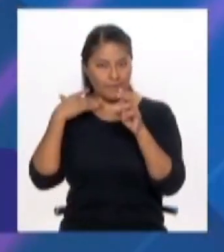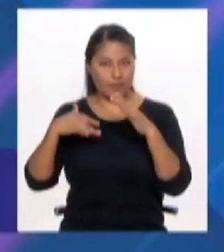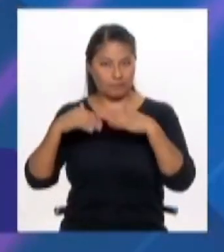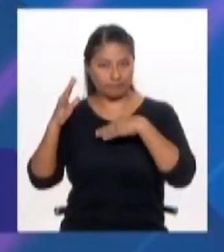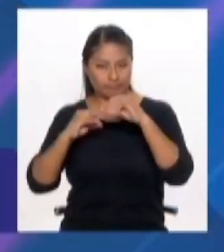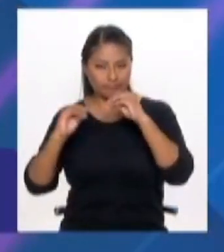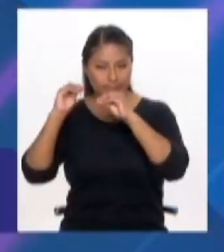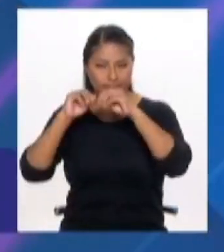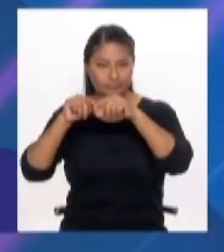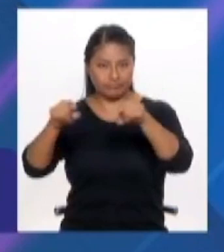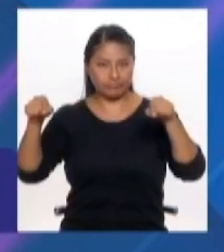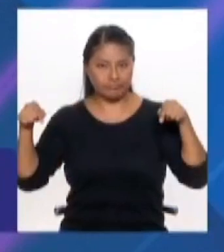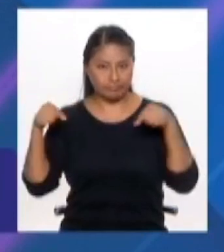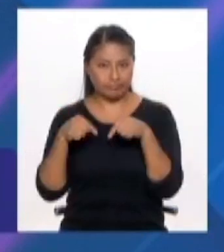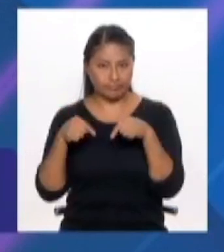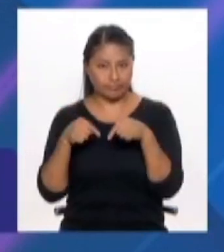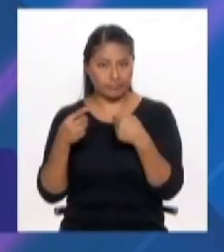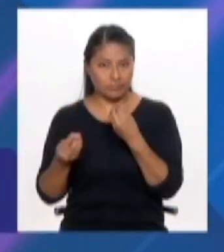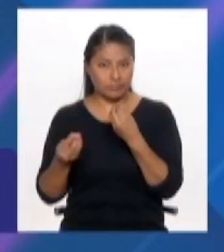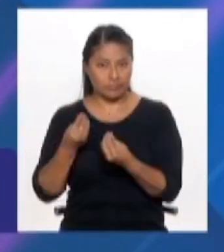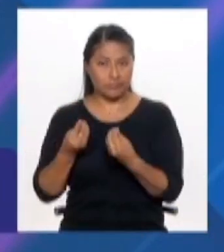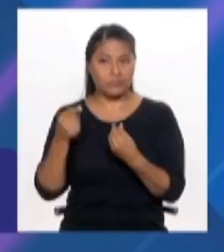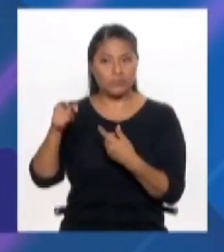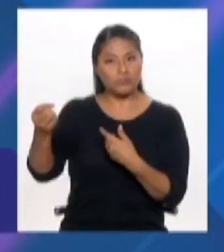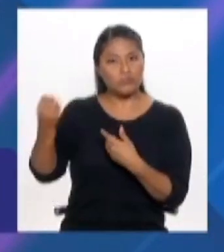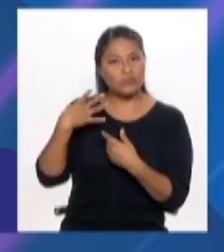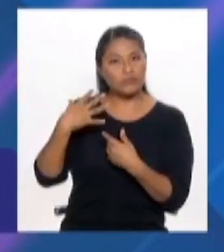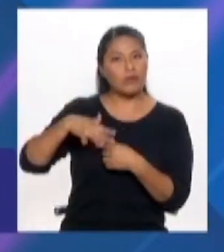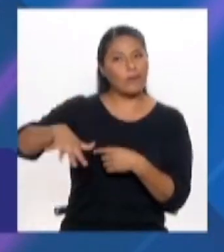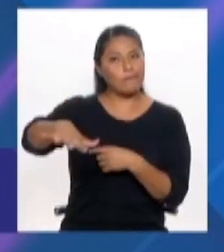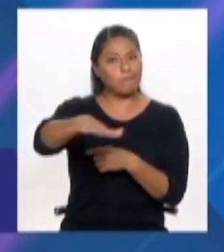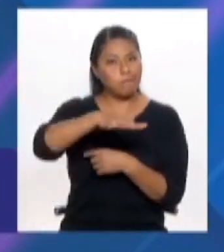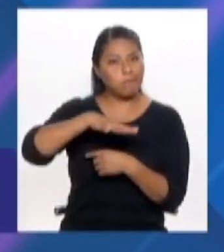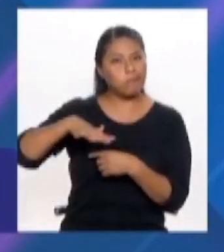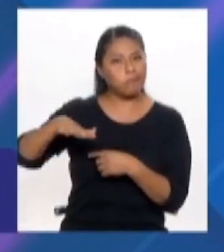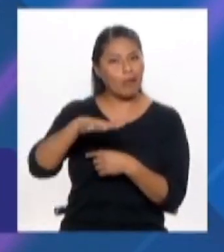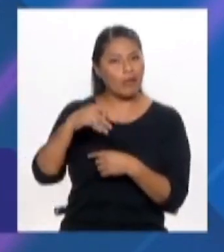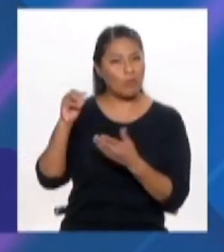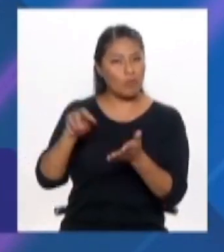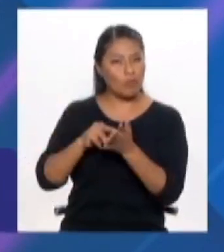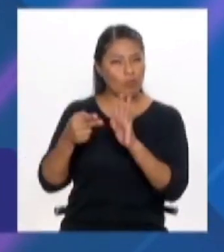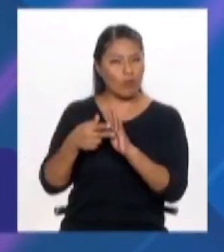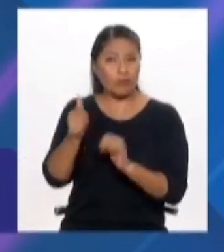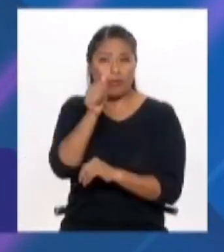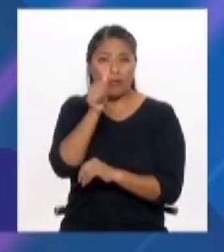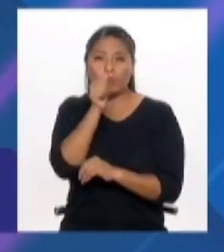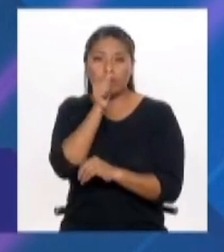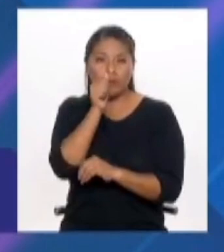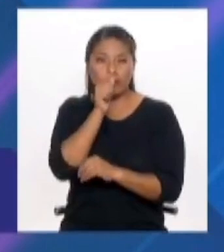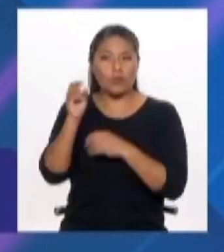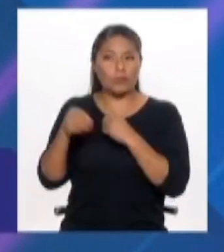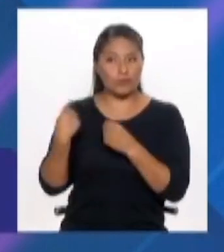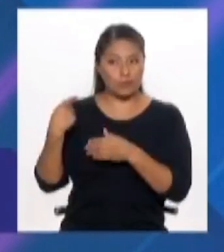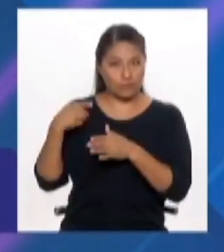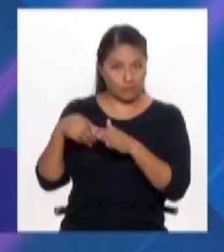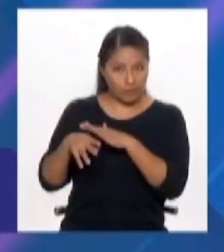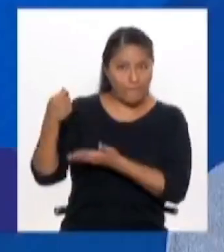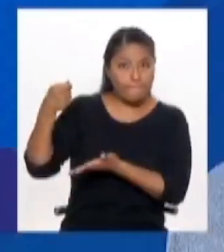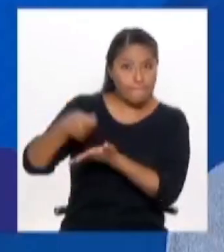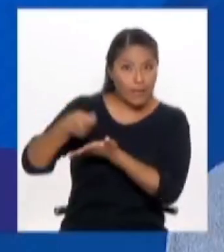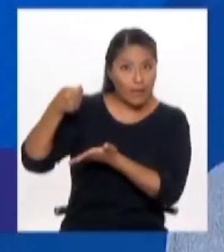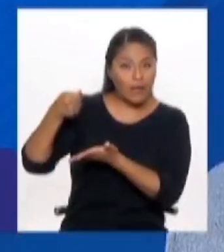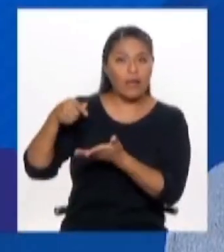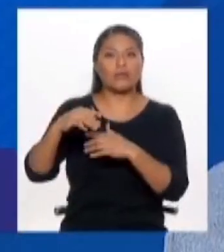del espacio público. Porque cuando te escucho decir que se lo trata como privado es porque hay que pagar algo para que se